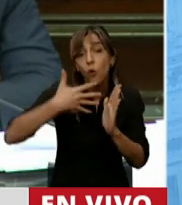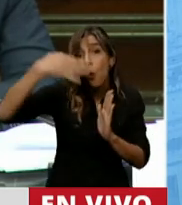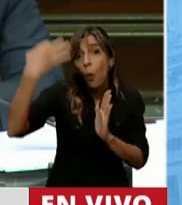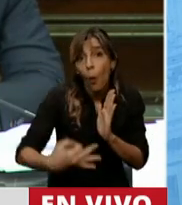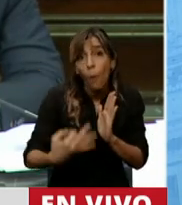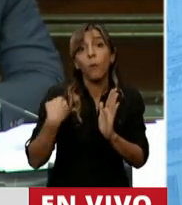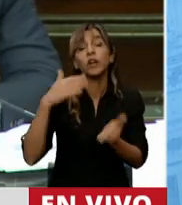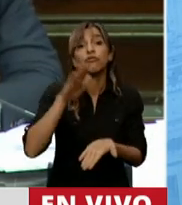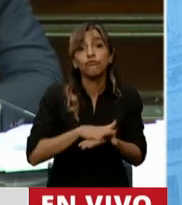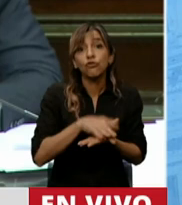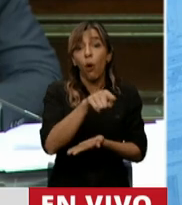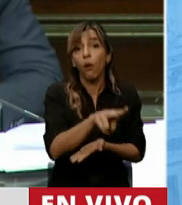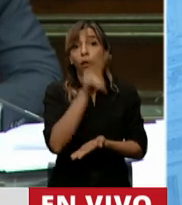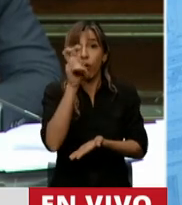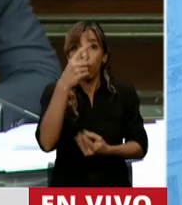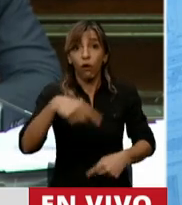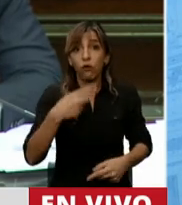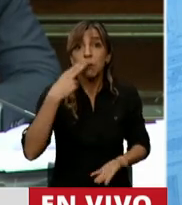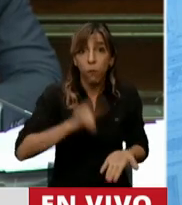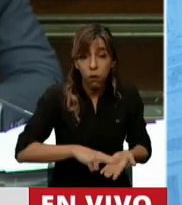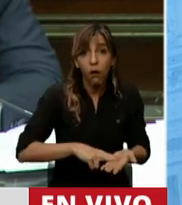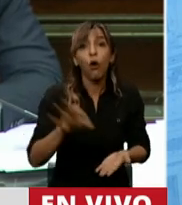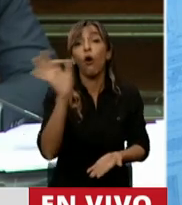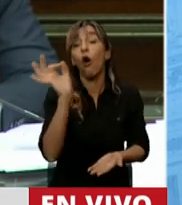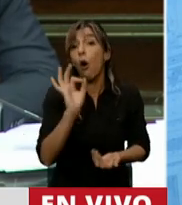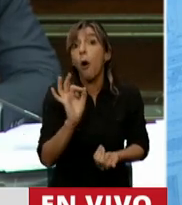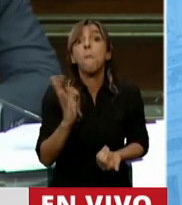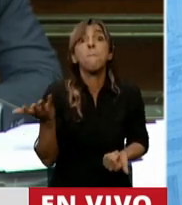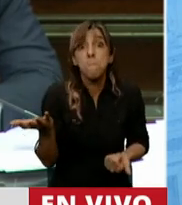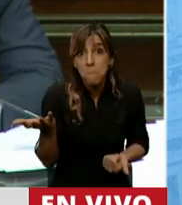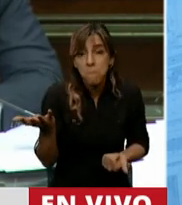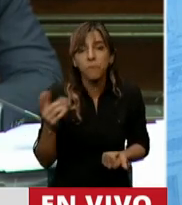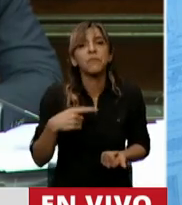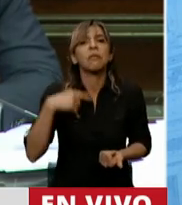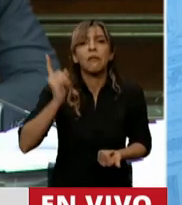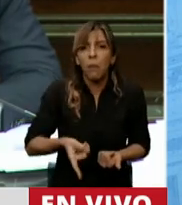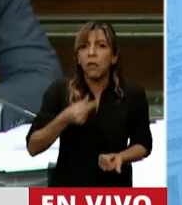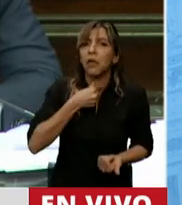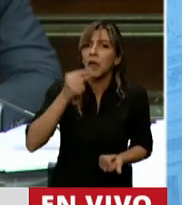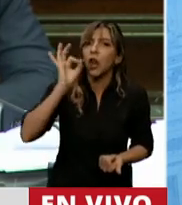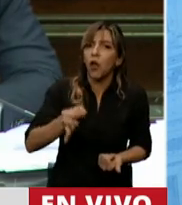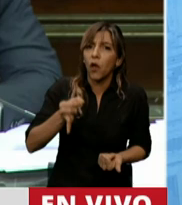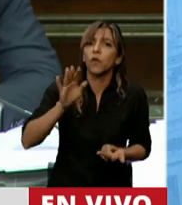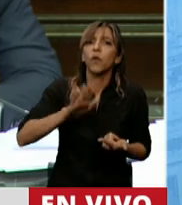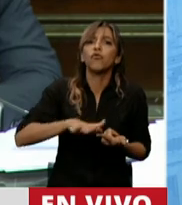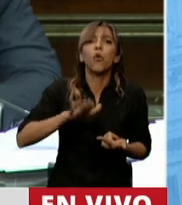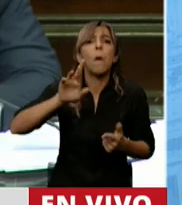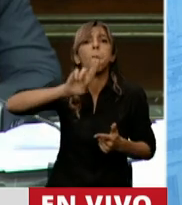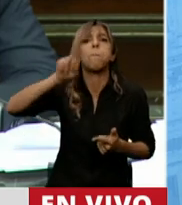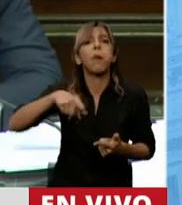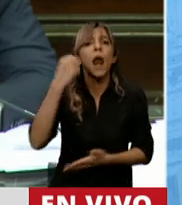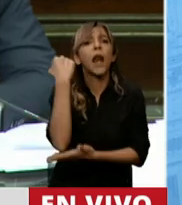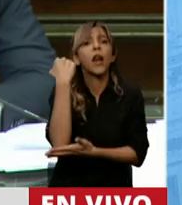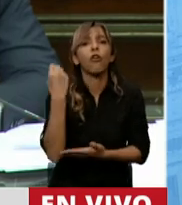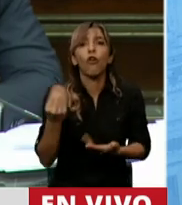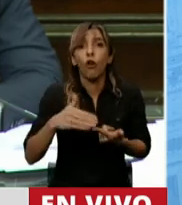los mecanismos? Y además, quiero ampliar esta pregunta. ¿Va a haber un plan económico? Y en ese sentido, ¿qué lugar le